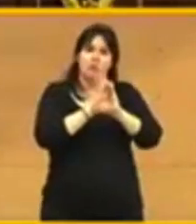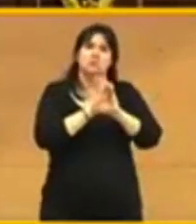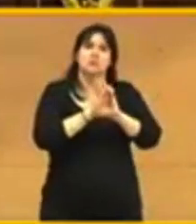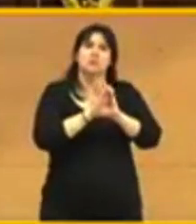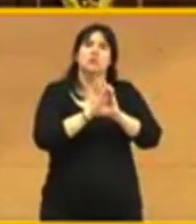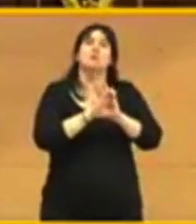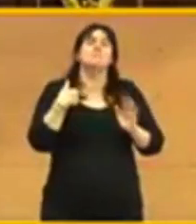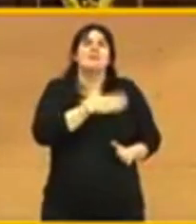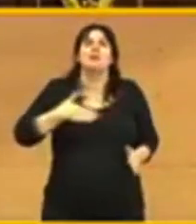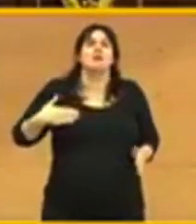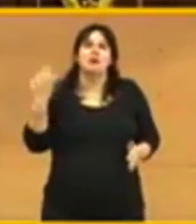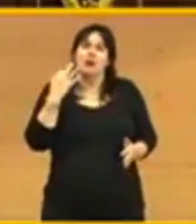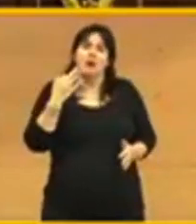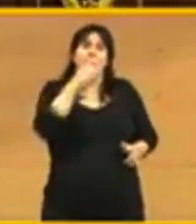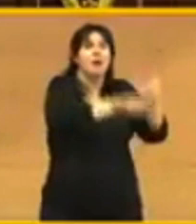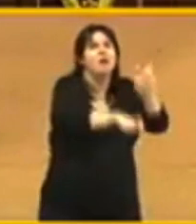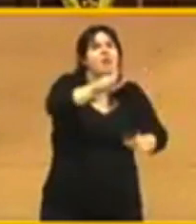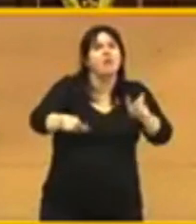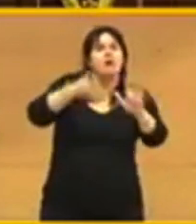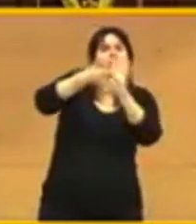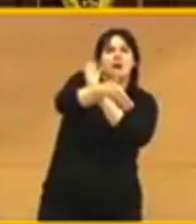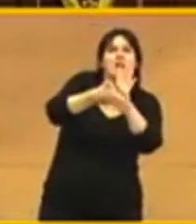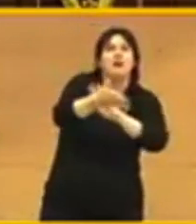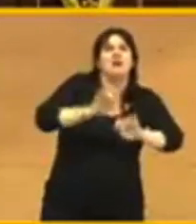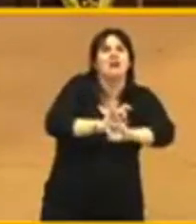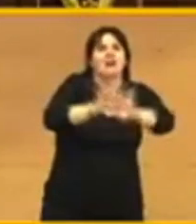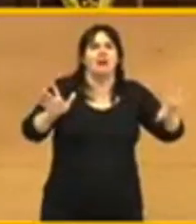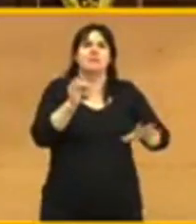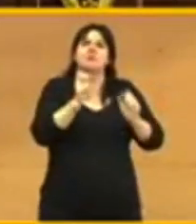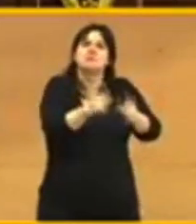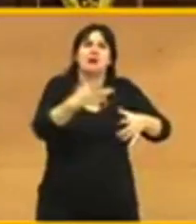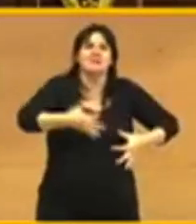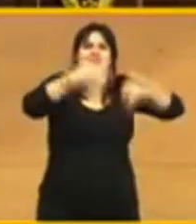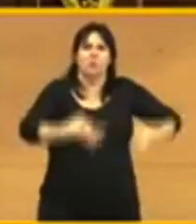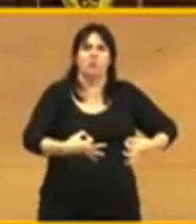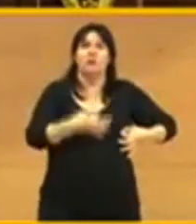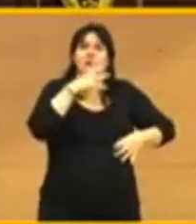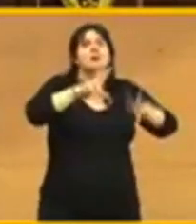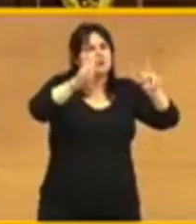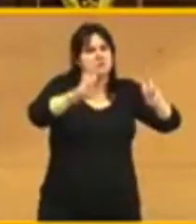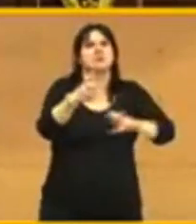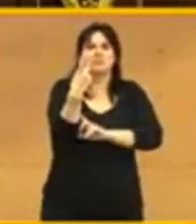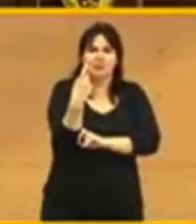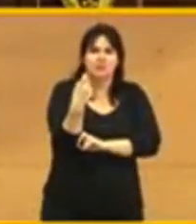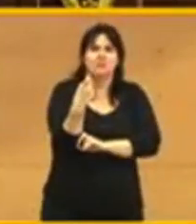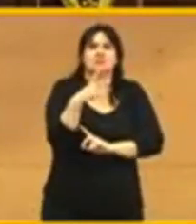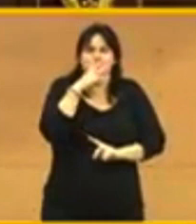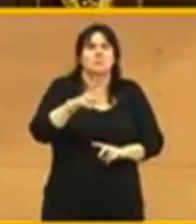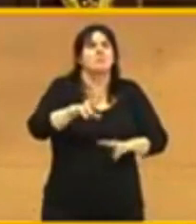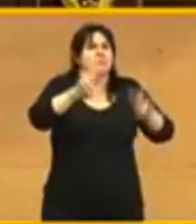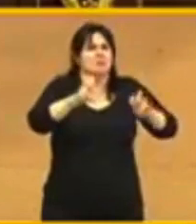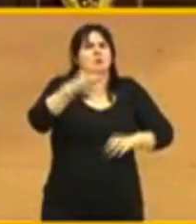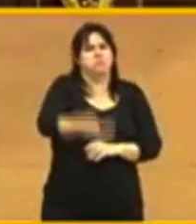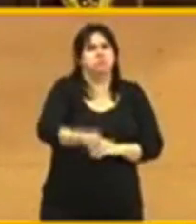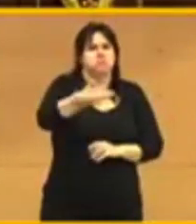ciudadanos la claridad y seguridad que requiere una cuestión de tanta importancia. Es la